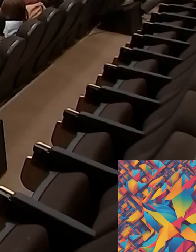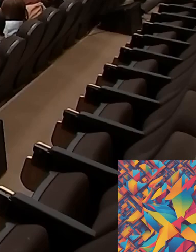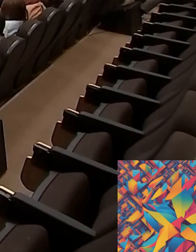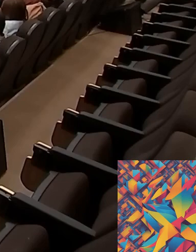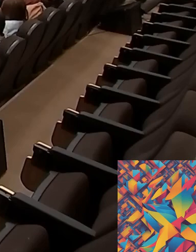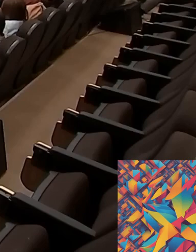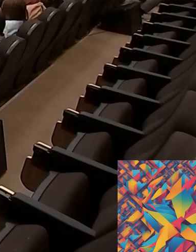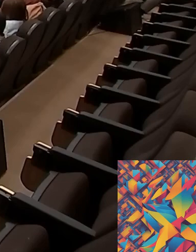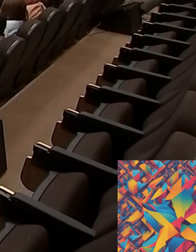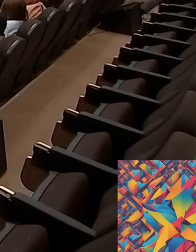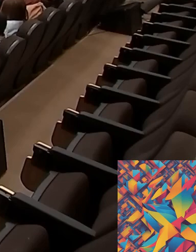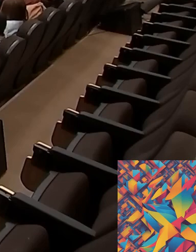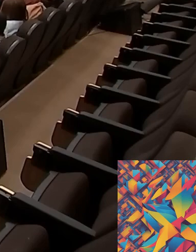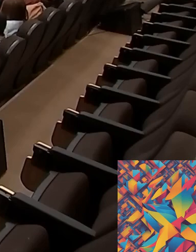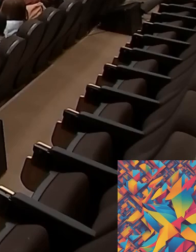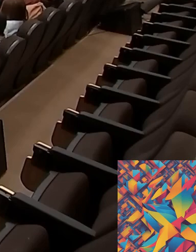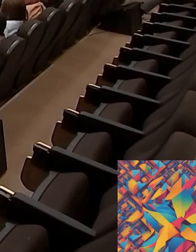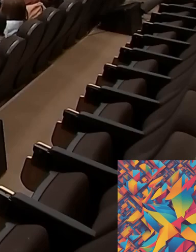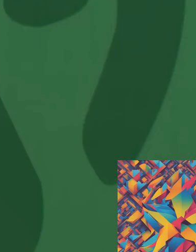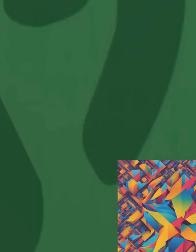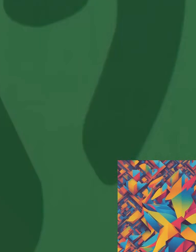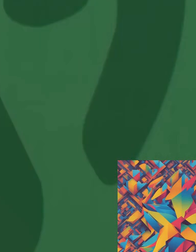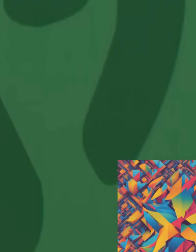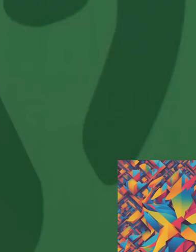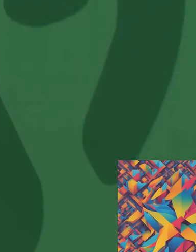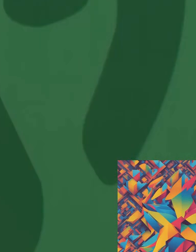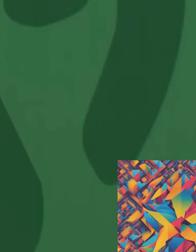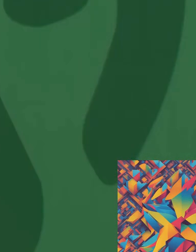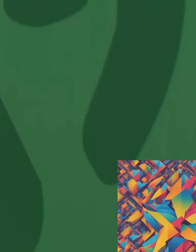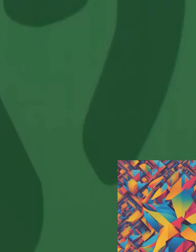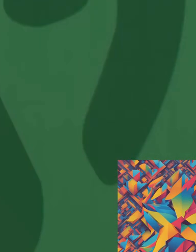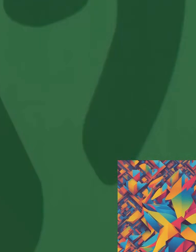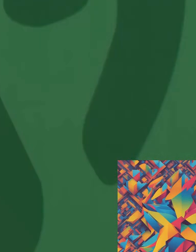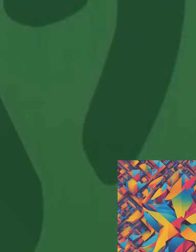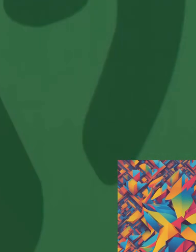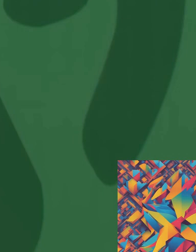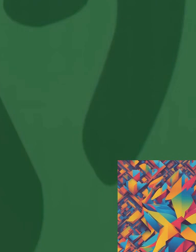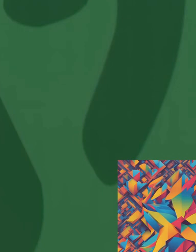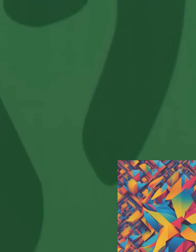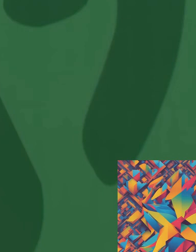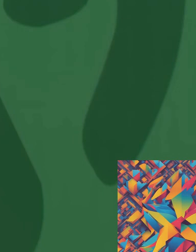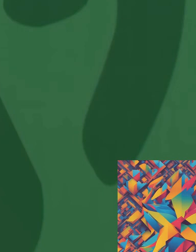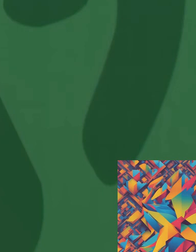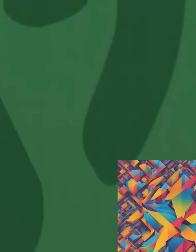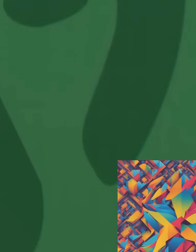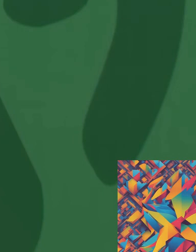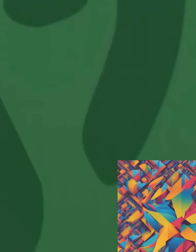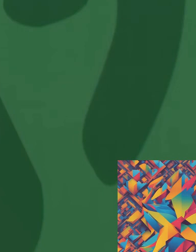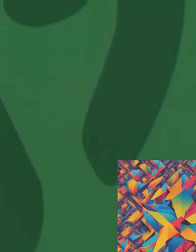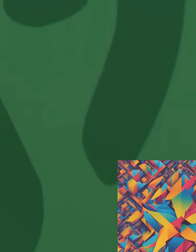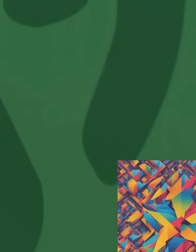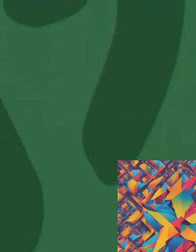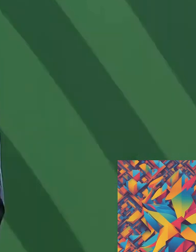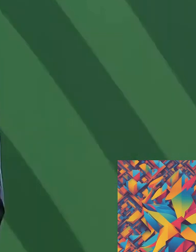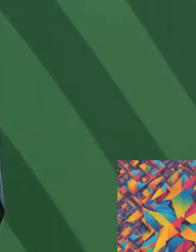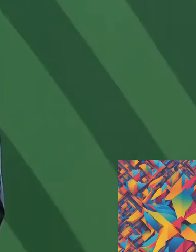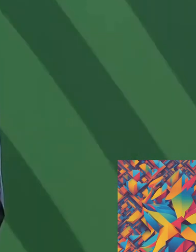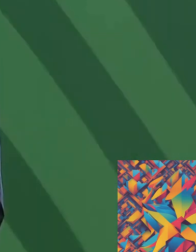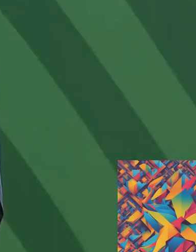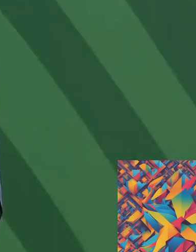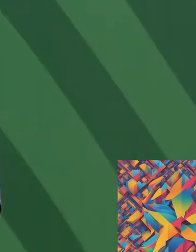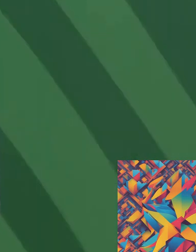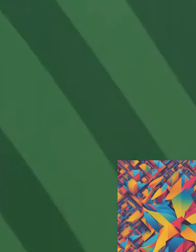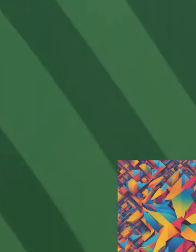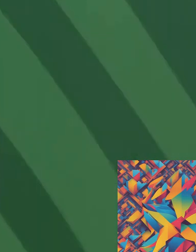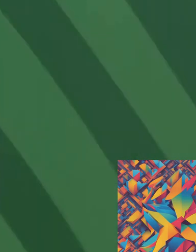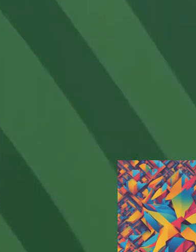abierto nuevas vías para aquellos que desean ingresar de manera legal al país norteamericano. La administración del presidente Joe Biden ha